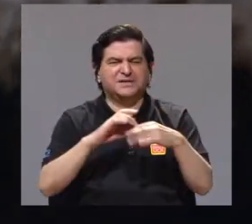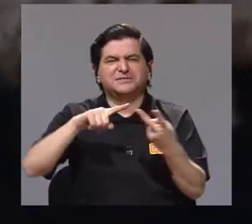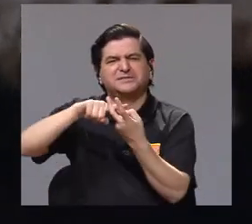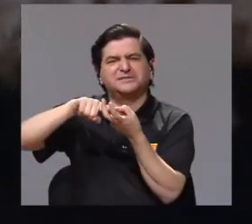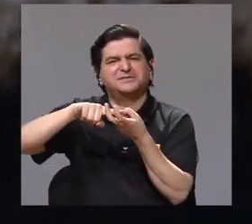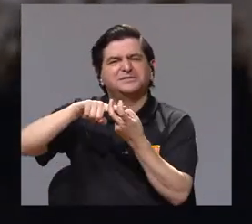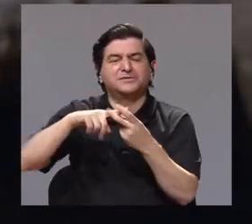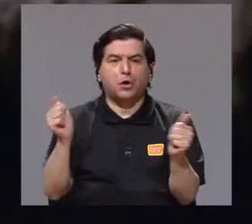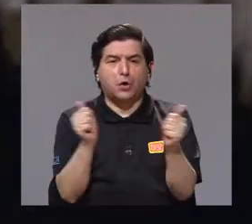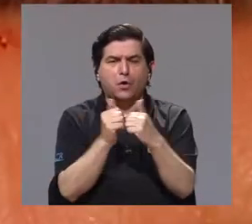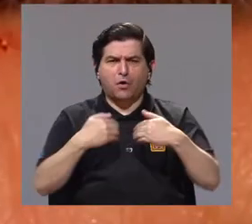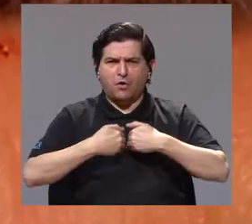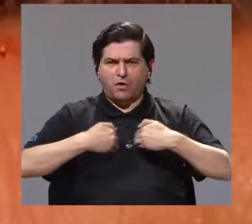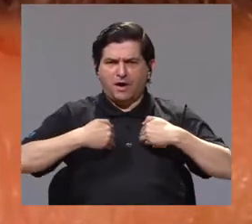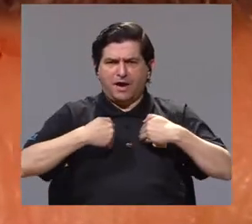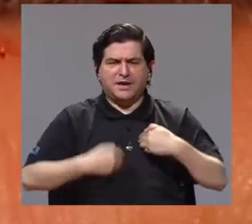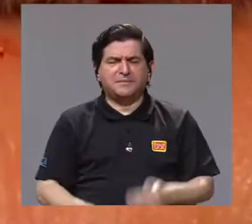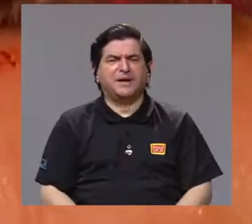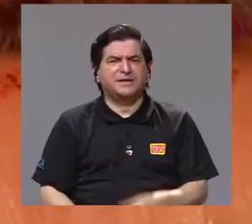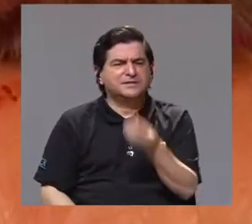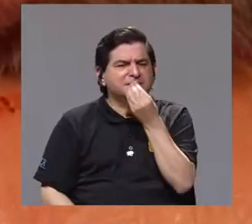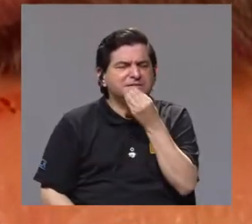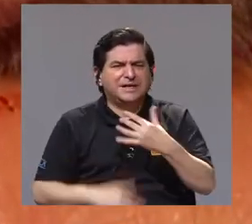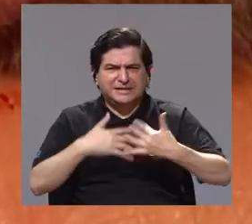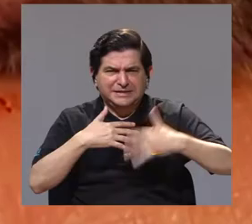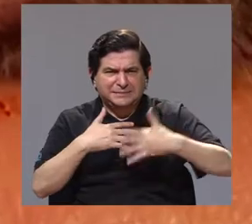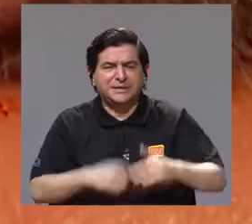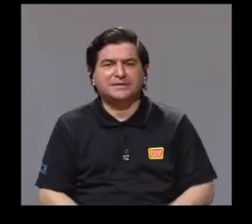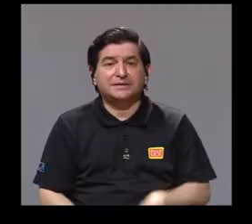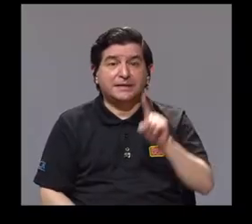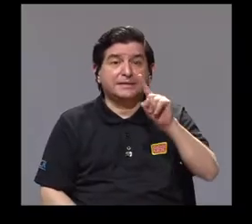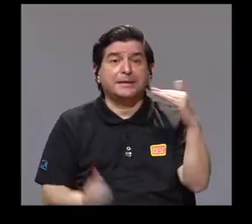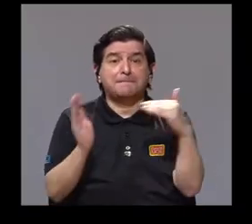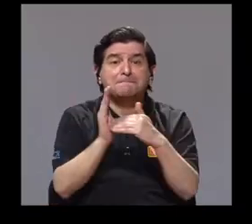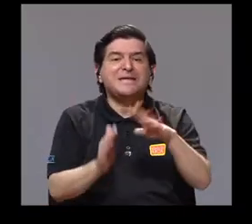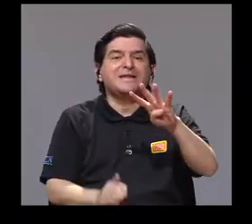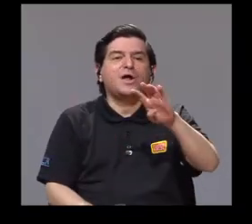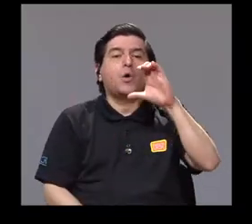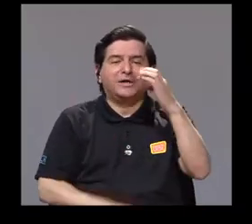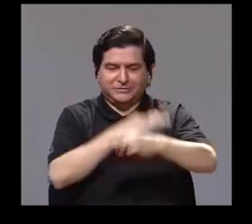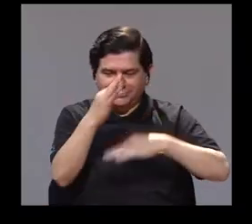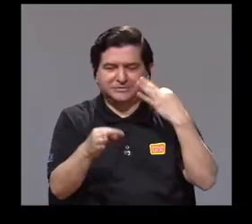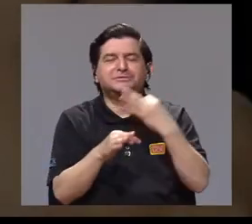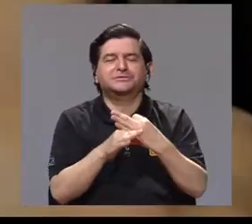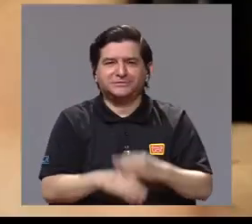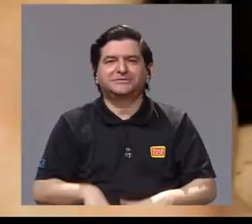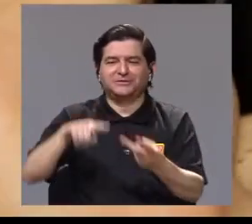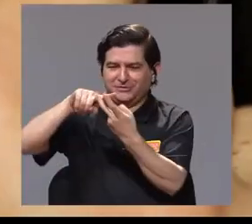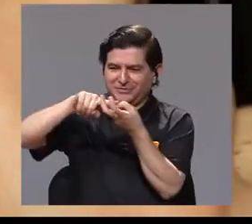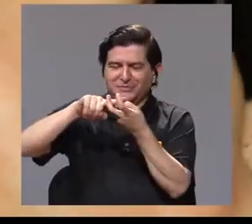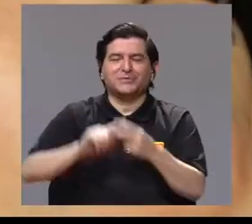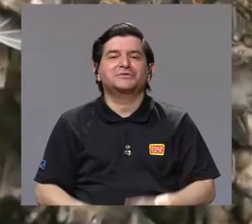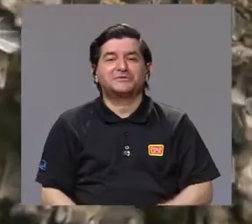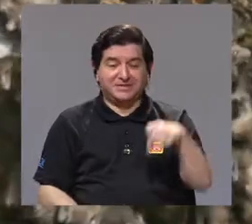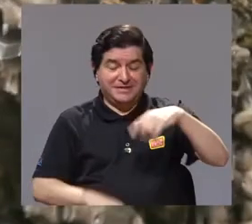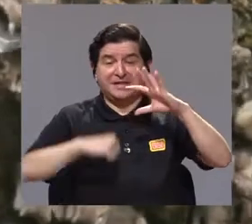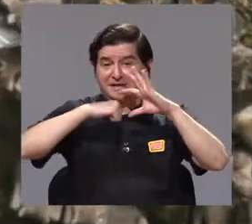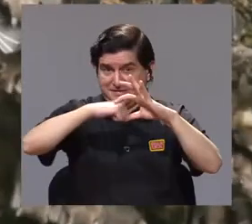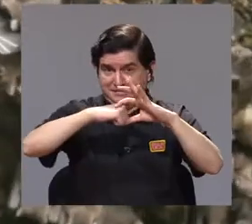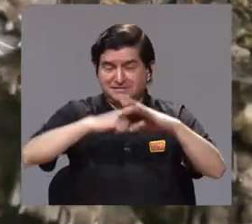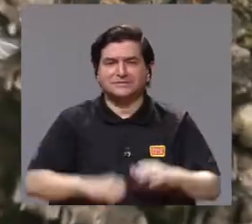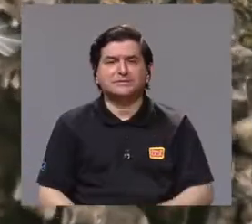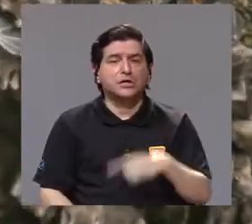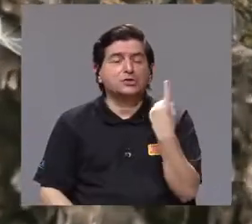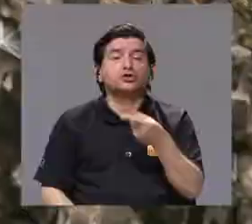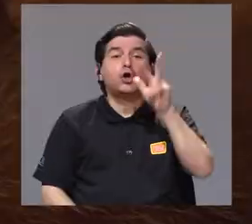personas asocien a los murciélagos con animales come sangre, de las más de 1.400 especies de murciélagos que